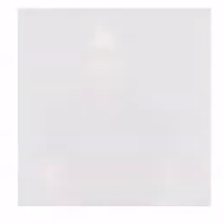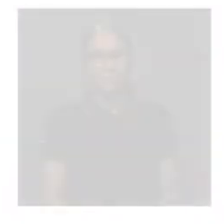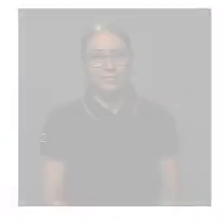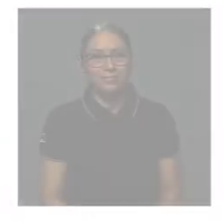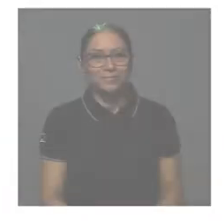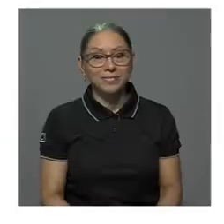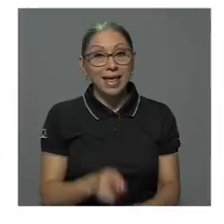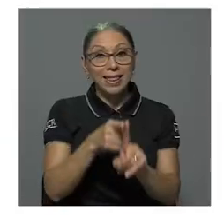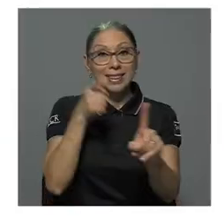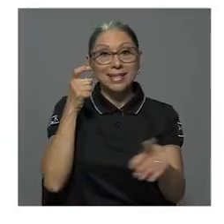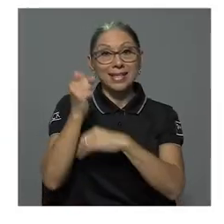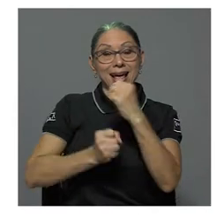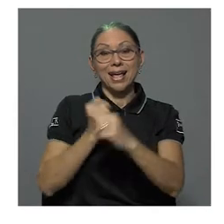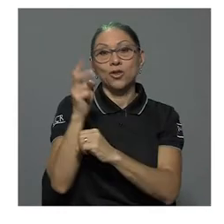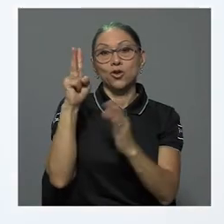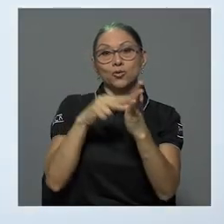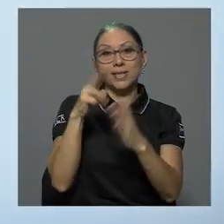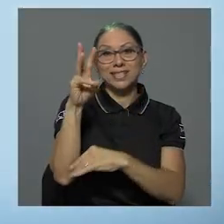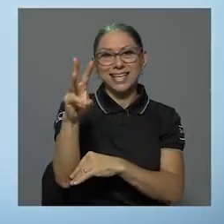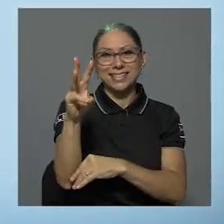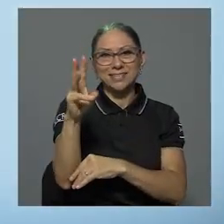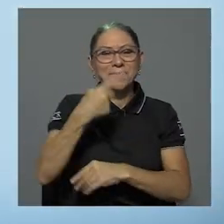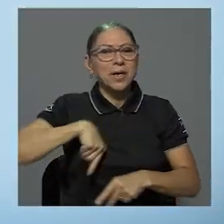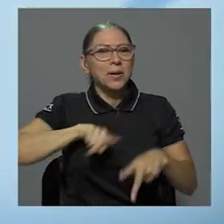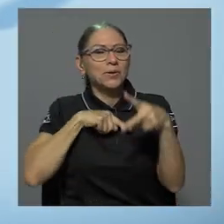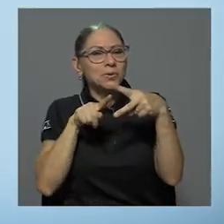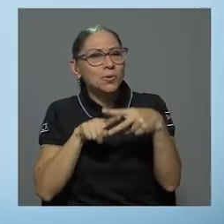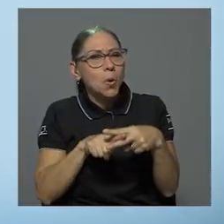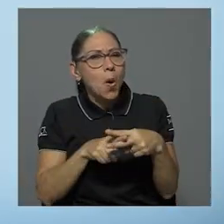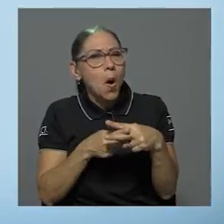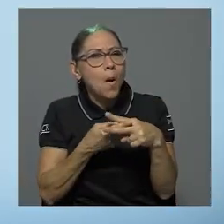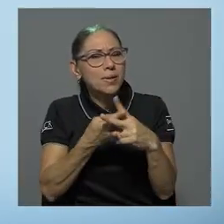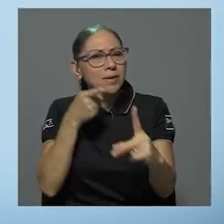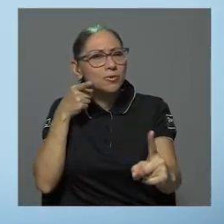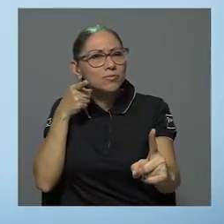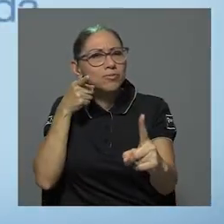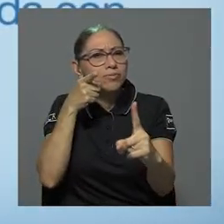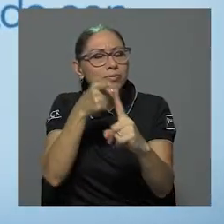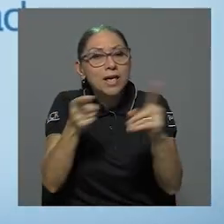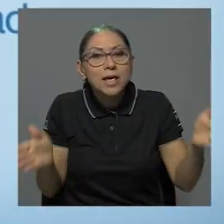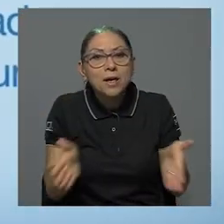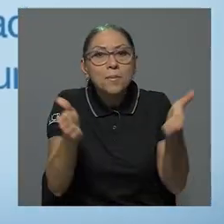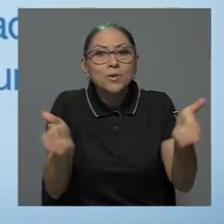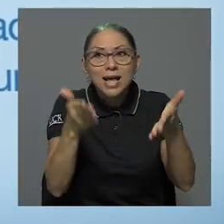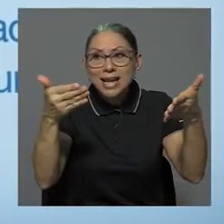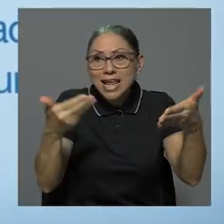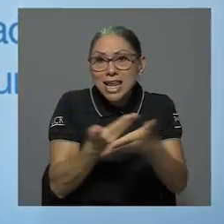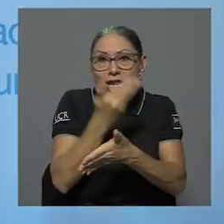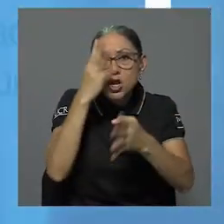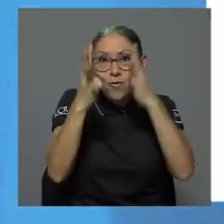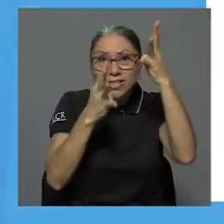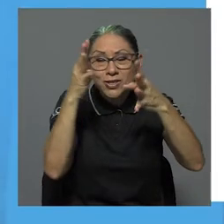Desde el 2006 comenzamos nuestro camino para impulsar la innovación de la docencia mediada con tecnologías en la